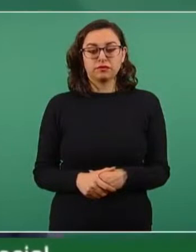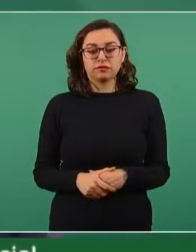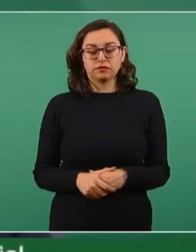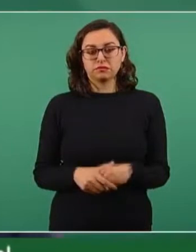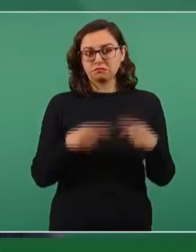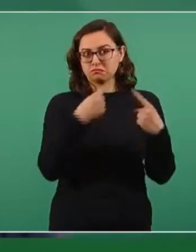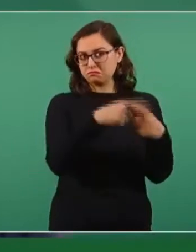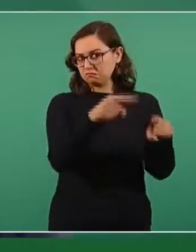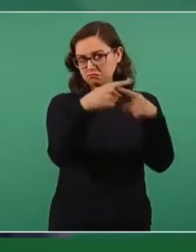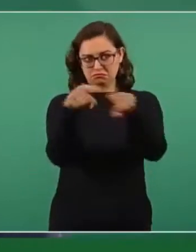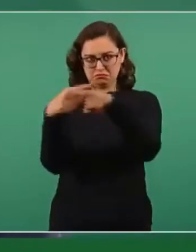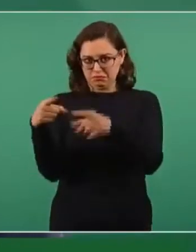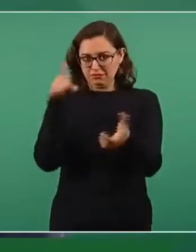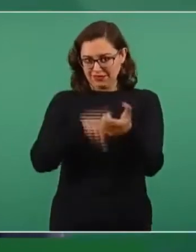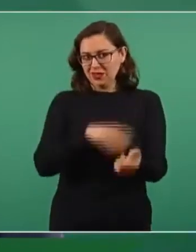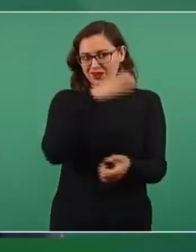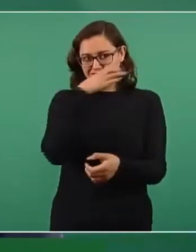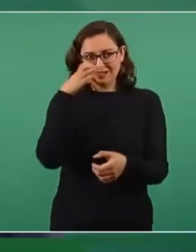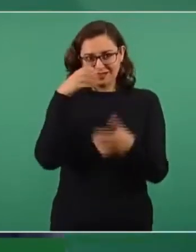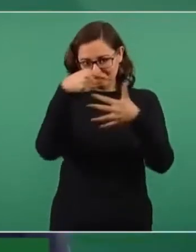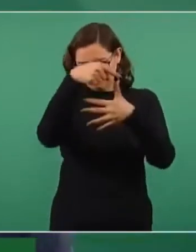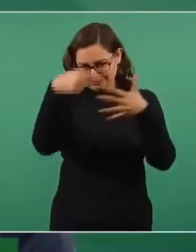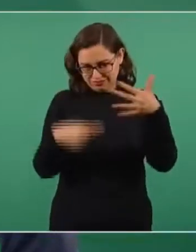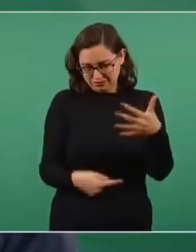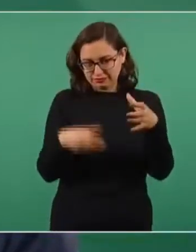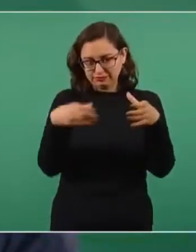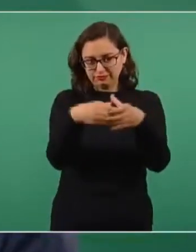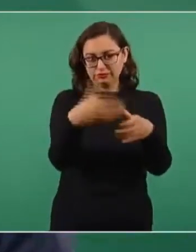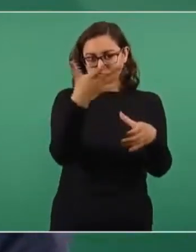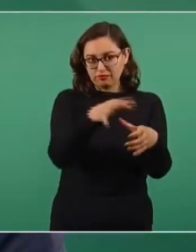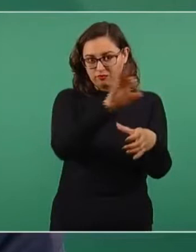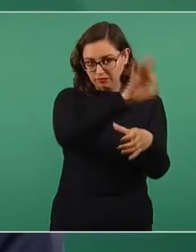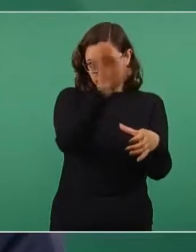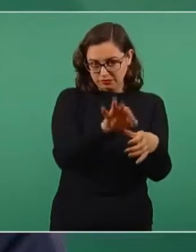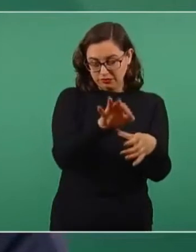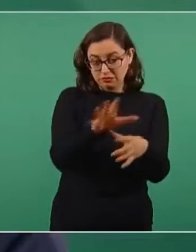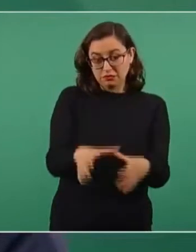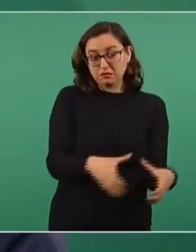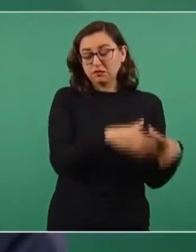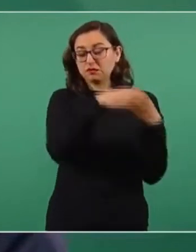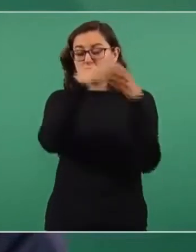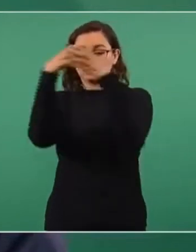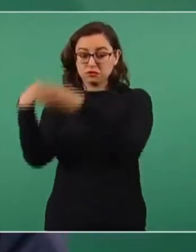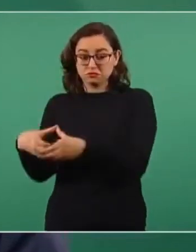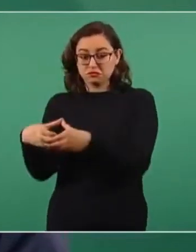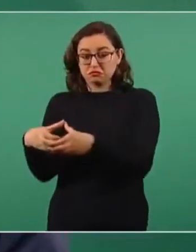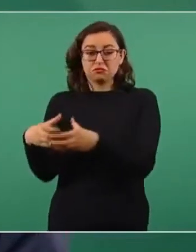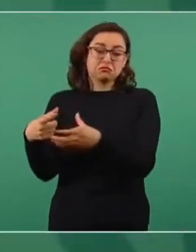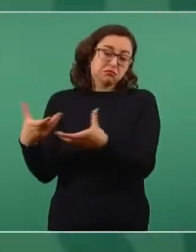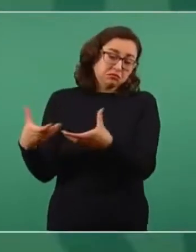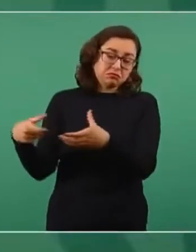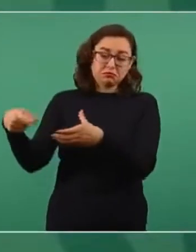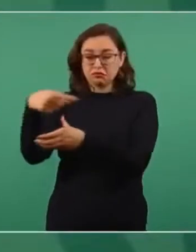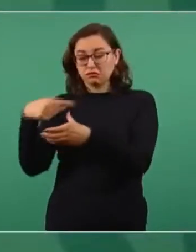y el resto, ejerciendo todos sus derechos y sus libertades, expresó